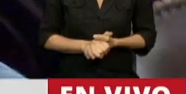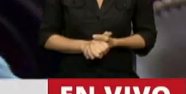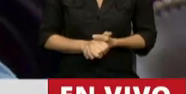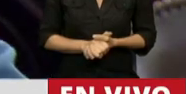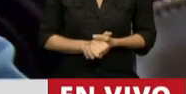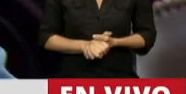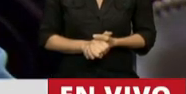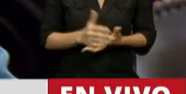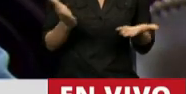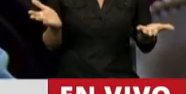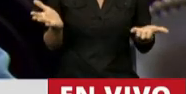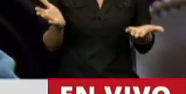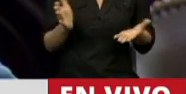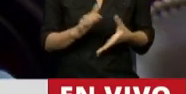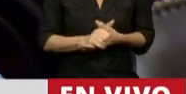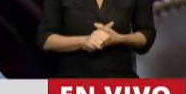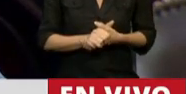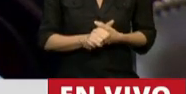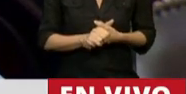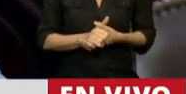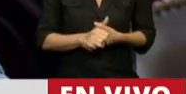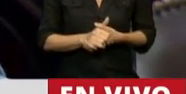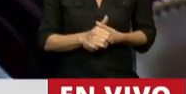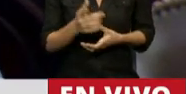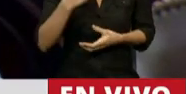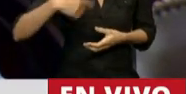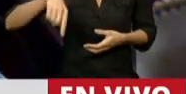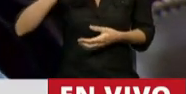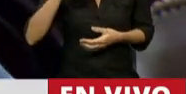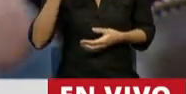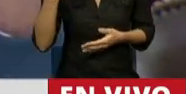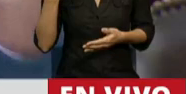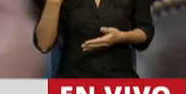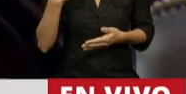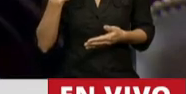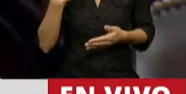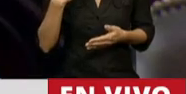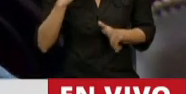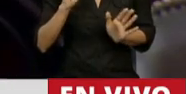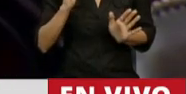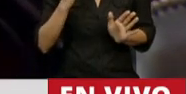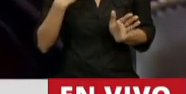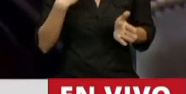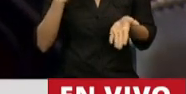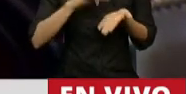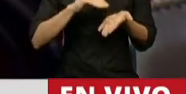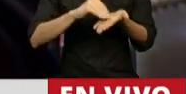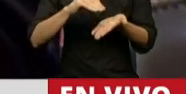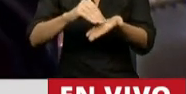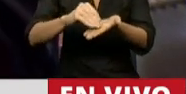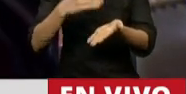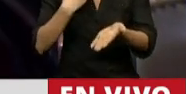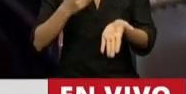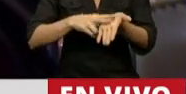A ver, creo que hemos insistido reiterativamente en la idea de que la Argentina enfrenta una